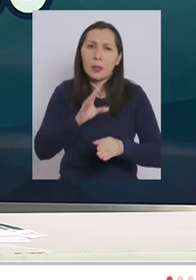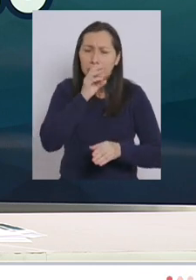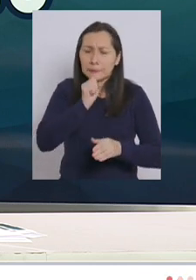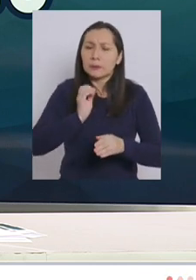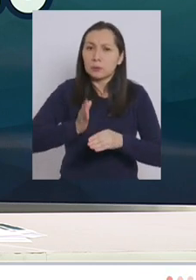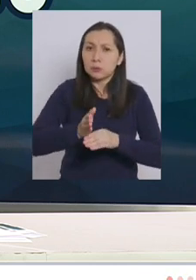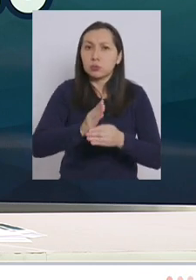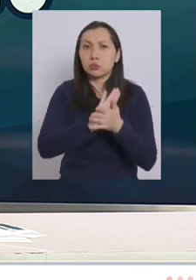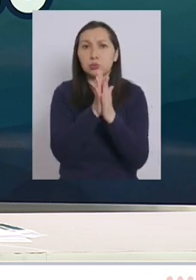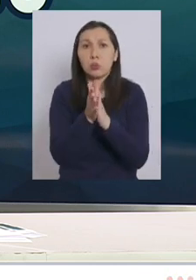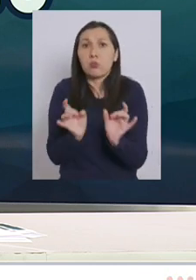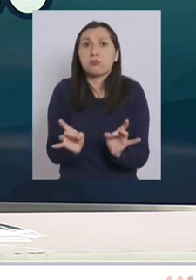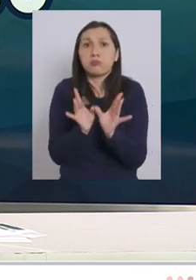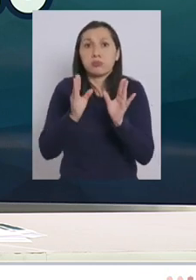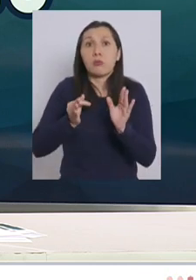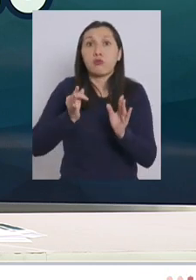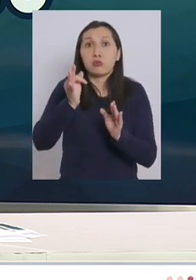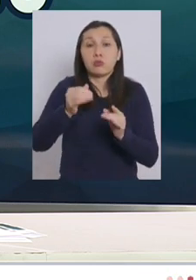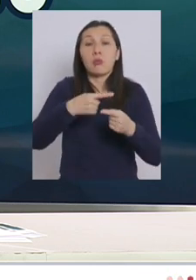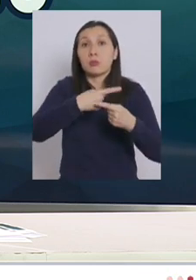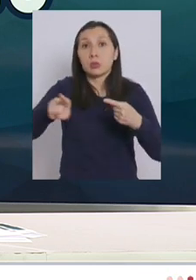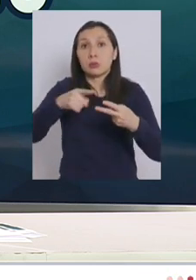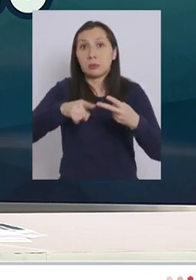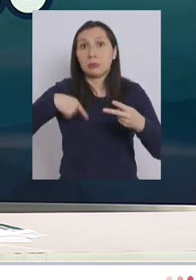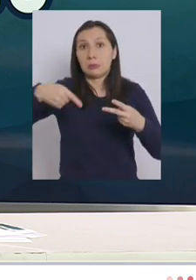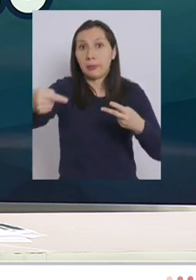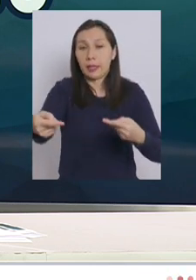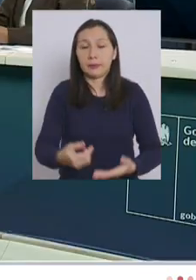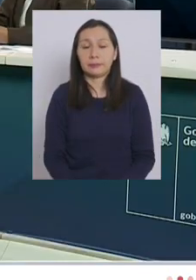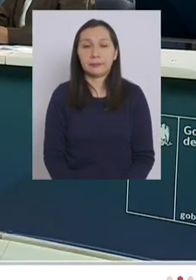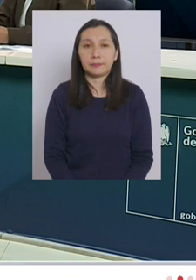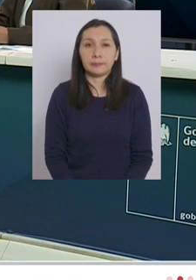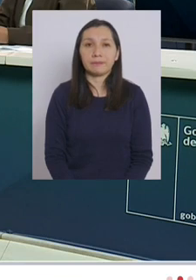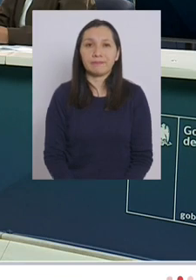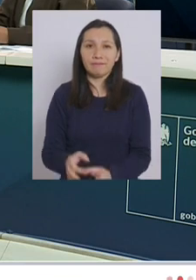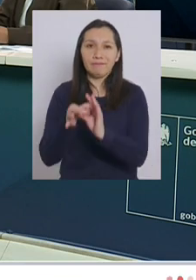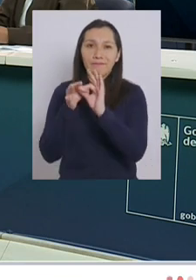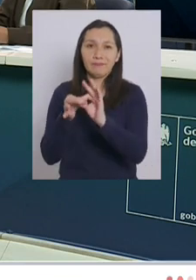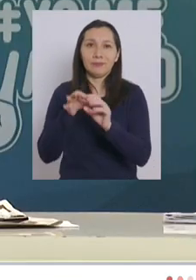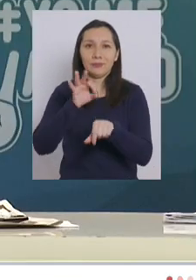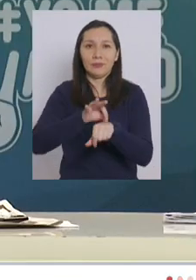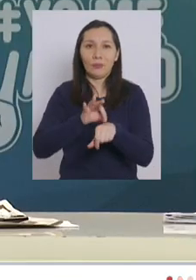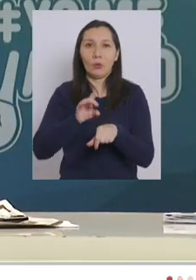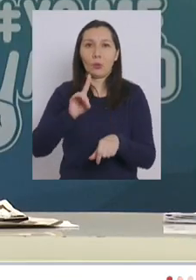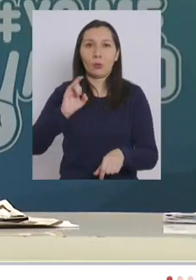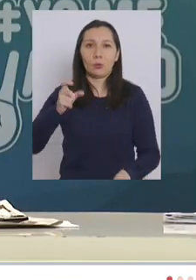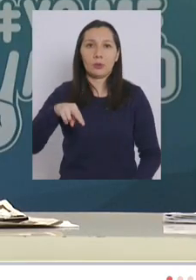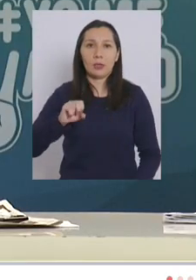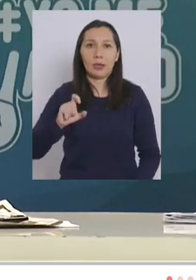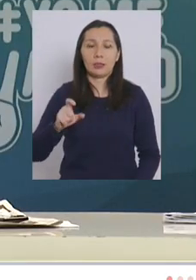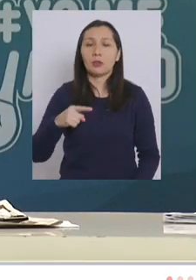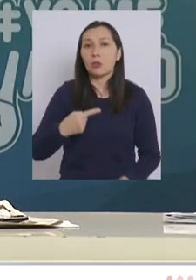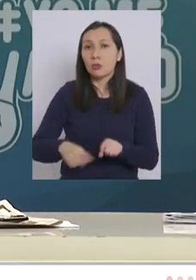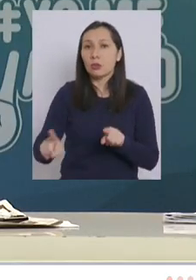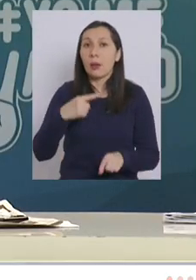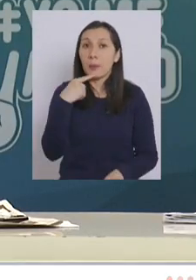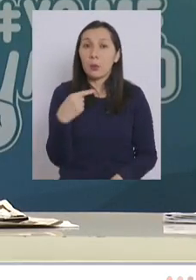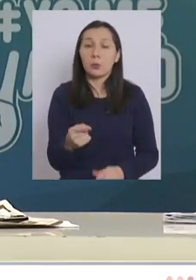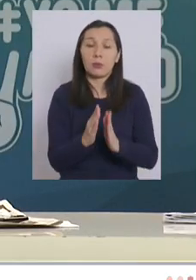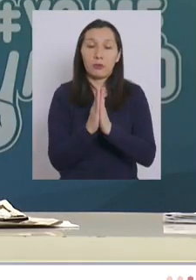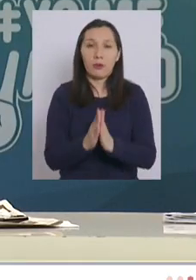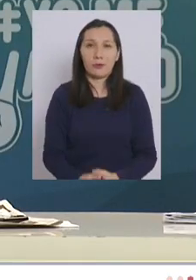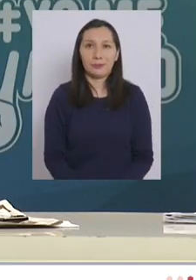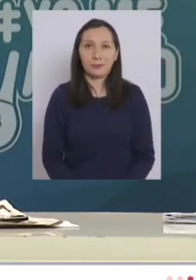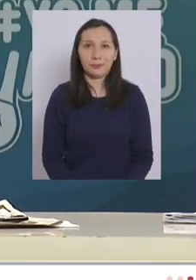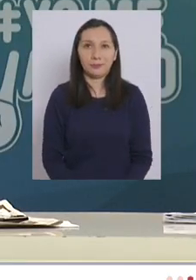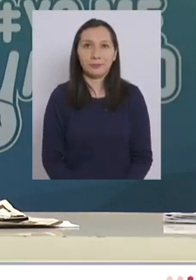lo que se nos viene en las semanas que vienen. Muchas gracias doctor Duñac. Siguiente pregunta por favor.